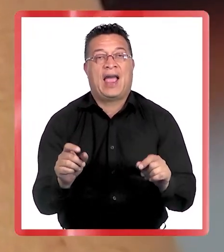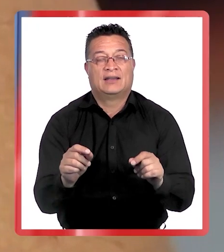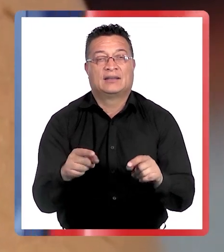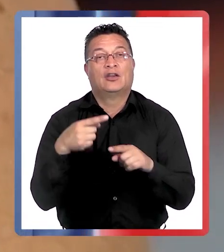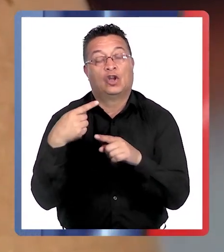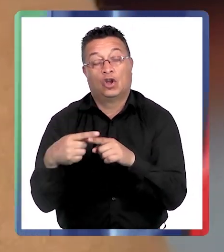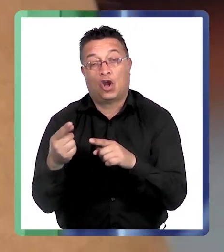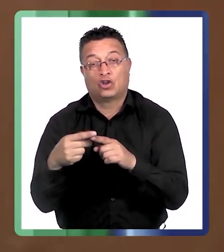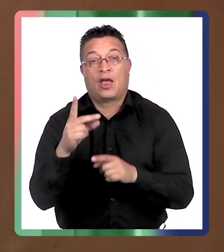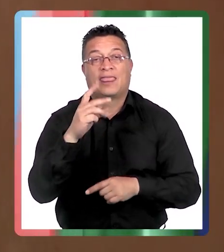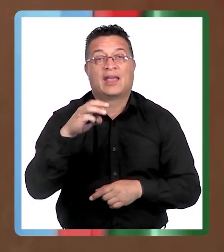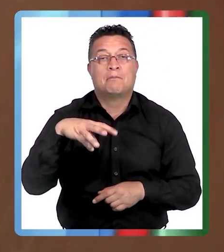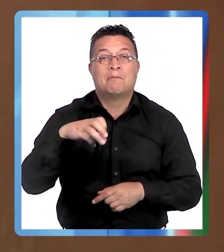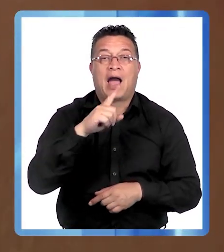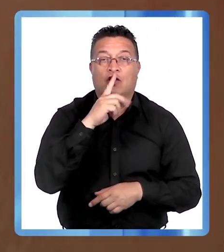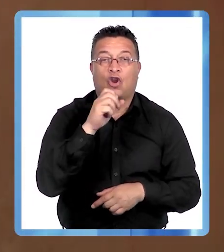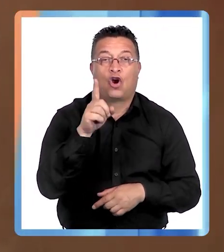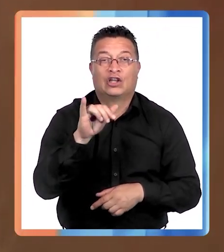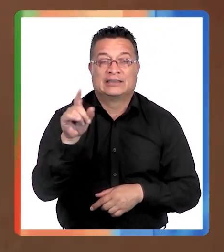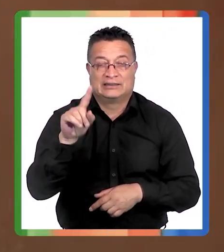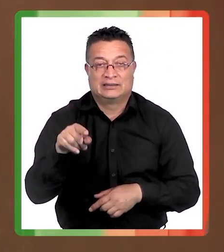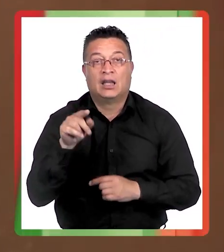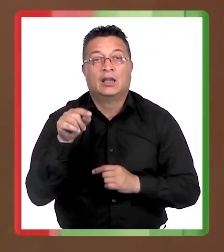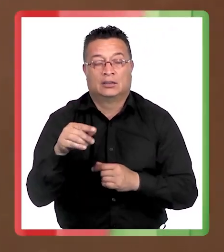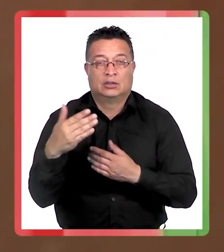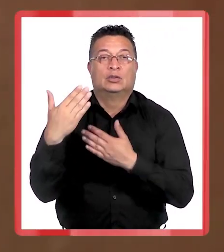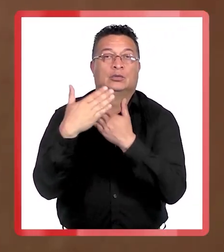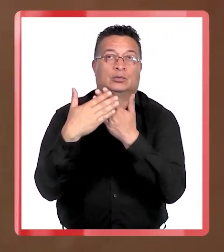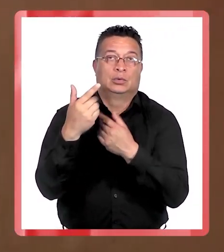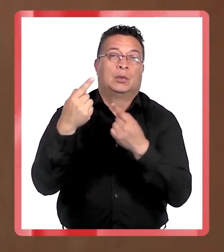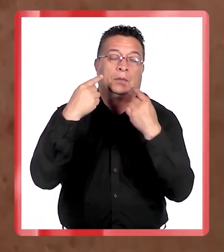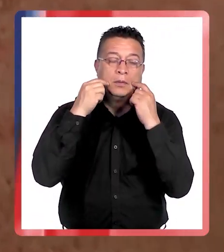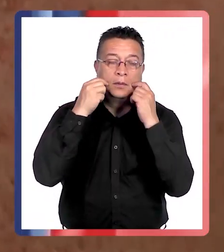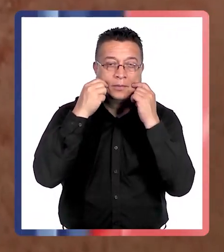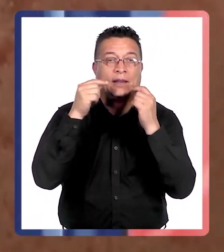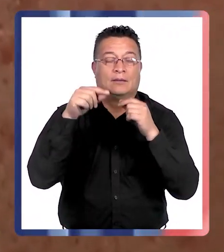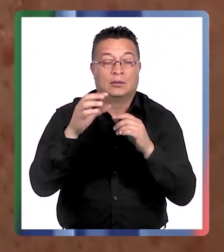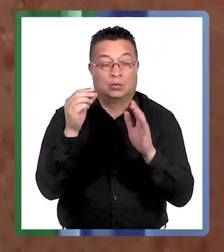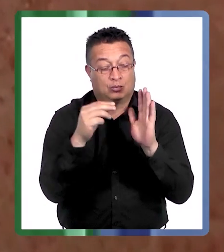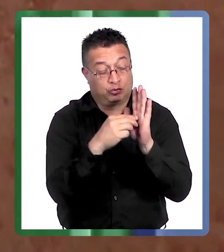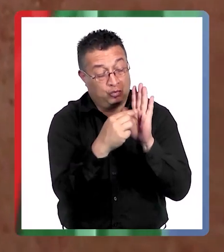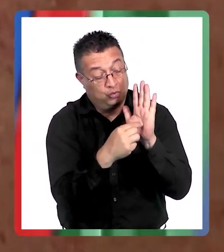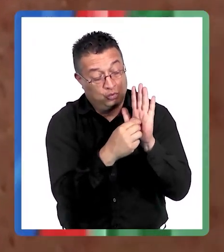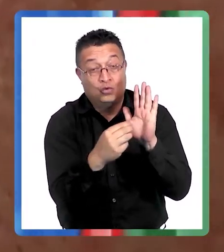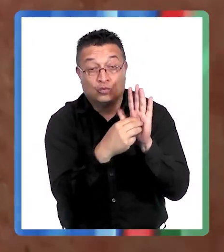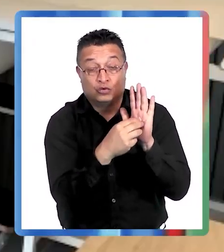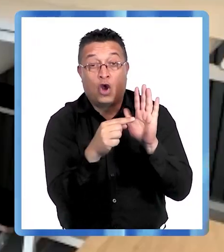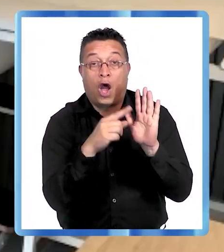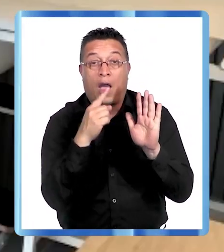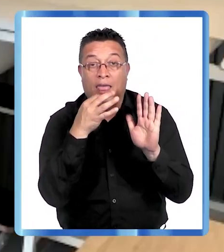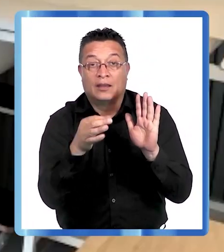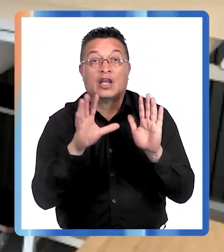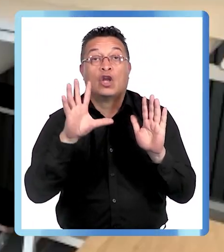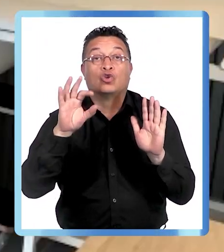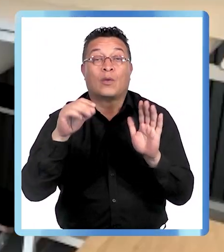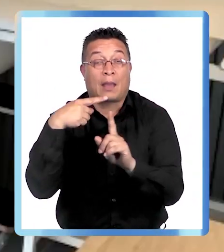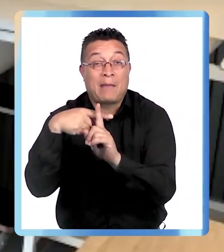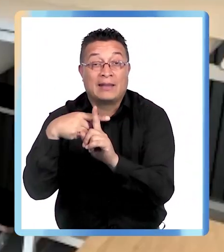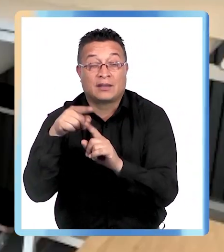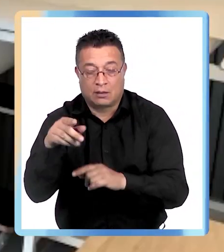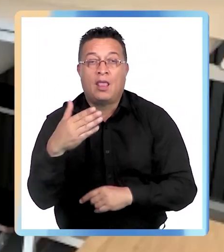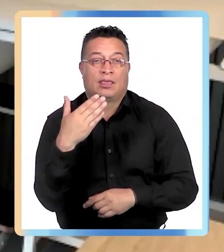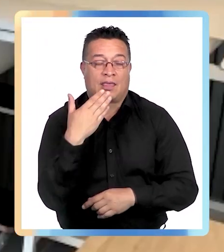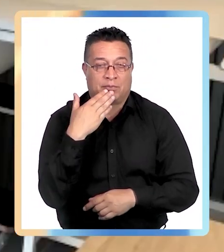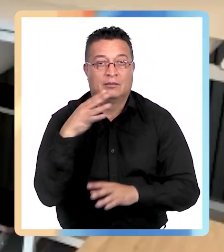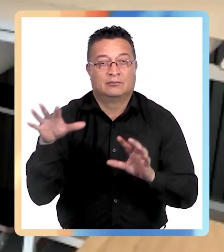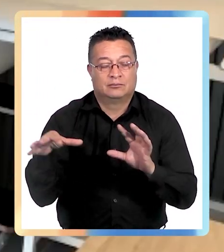fotodermatosis que se llama. Y eso muchas veces sale como UVA escrito con un circulito o una, cuando dice como 50 más, eso también